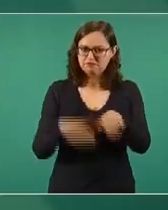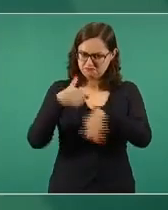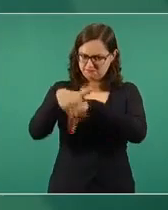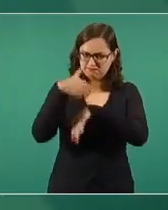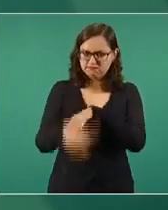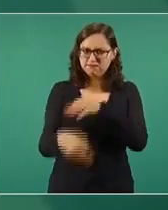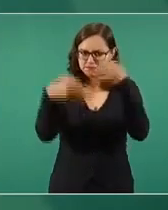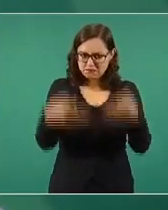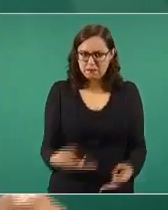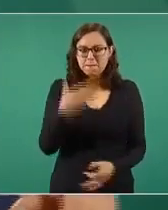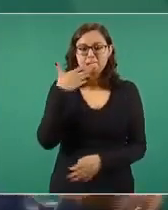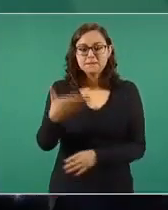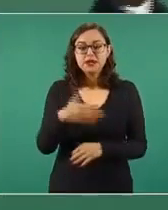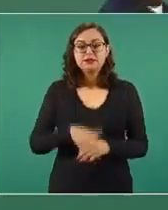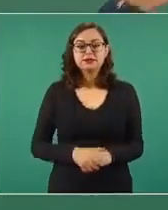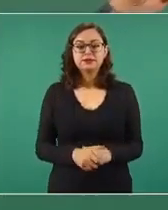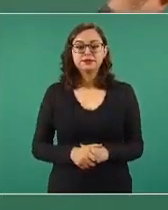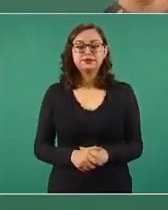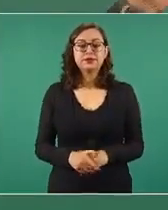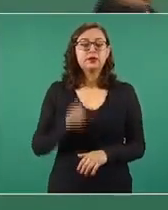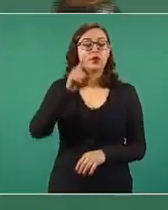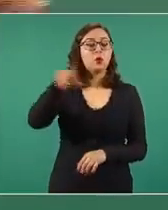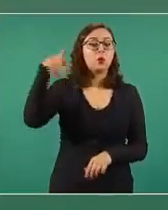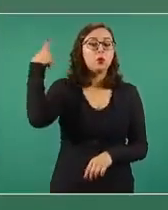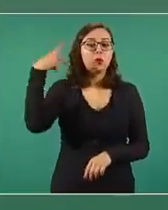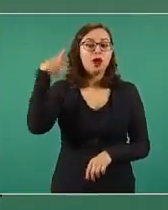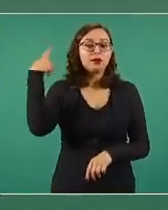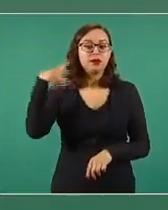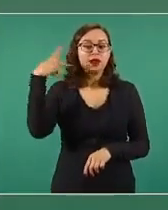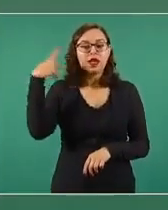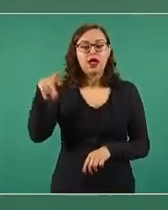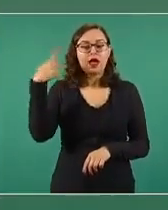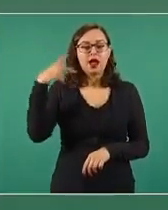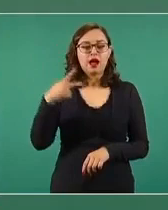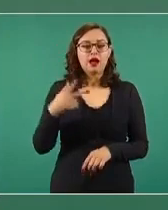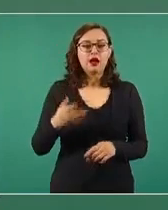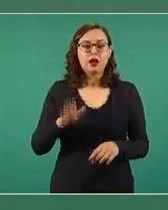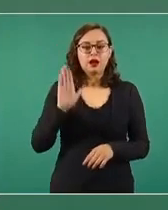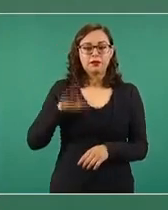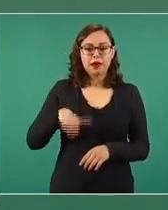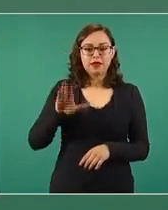el segundo piso de Puebla, que atraviesa Puebla,